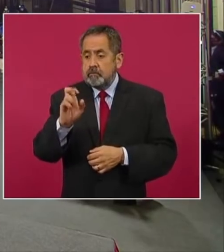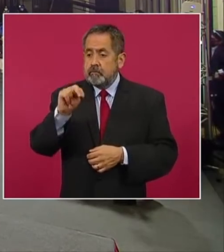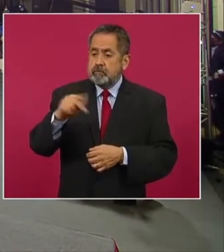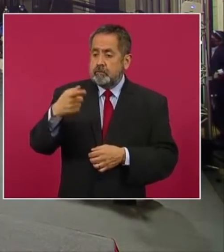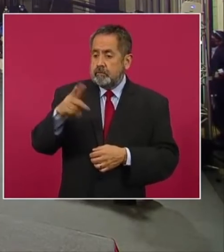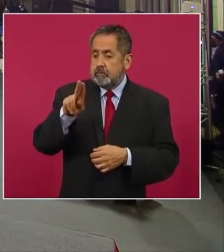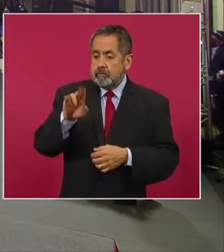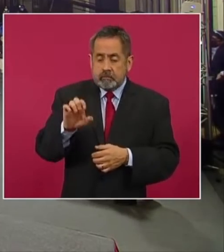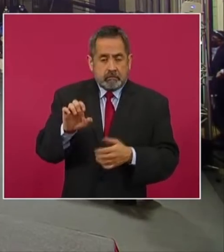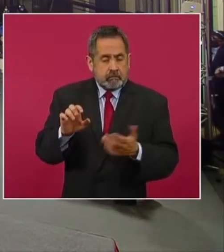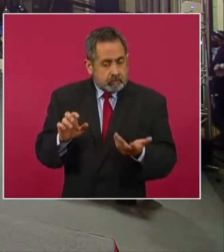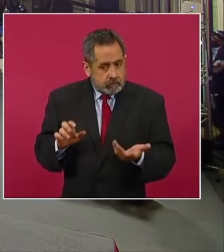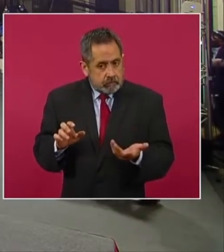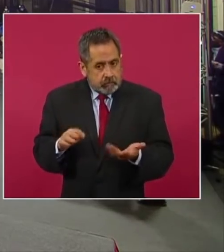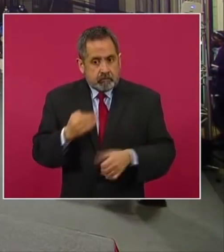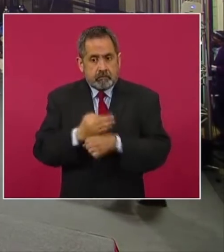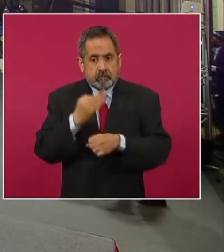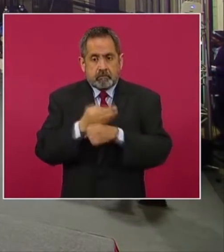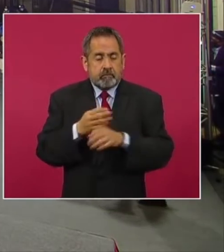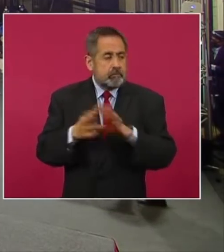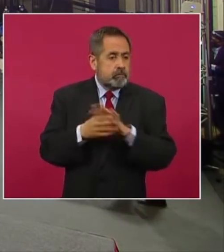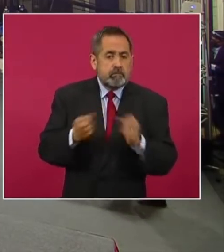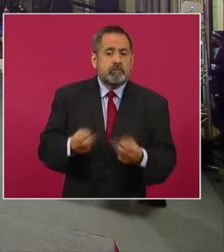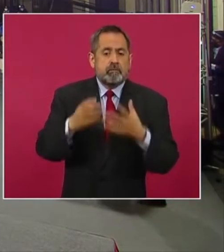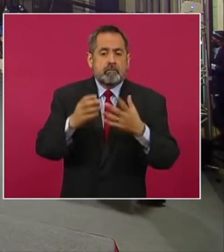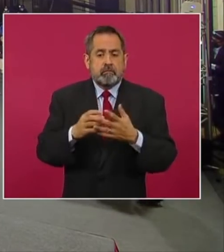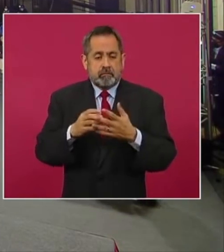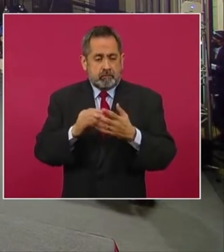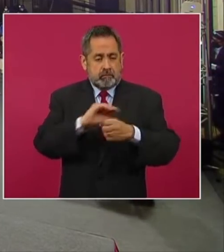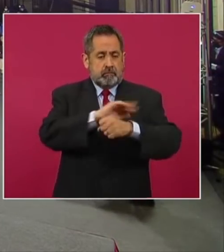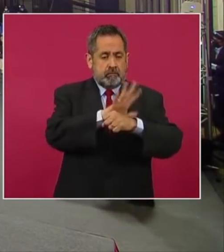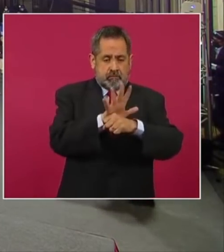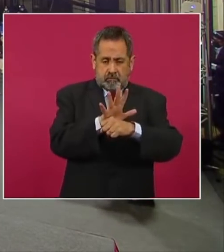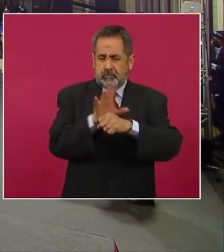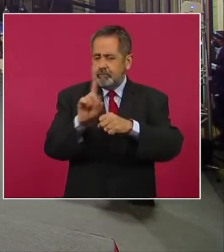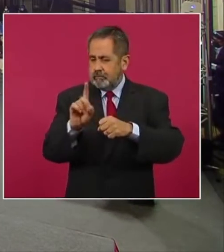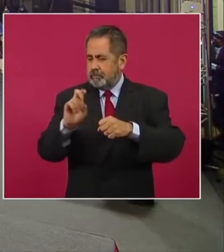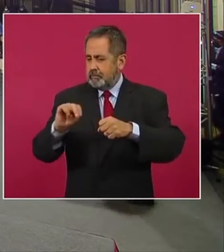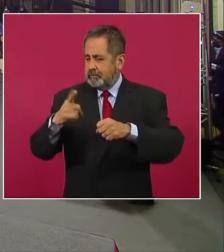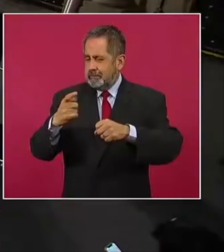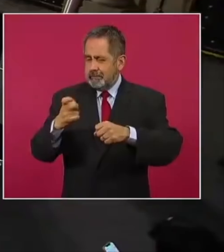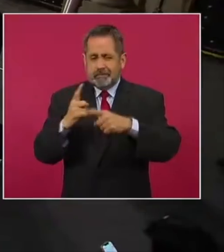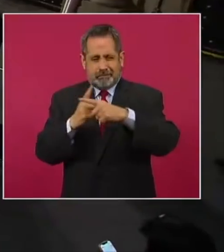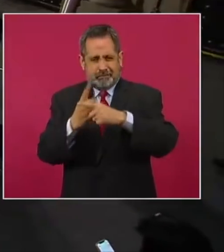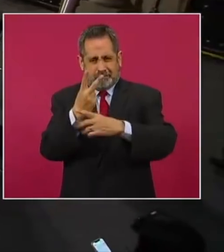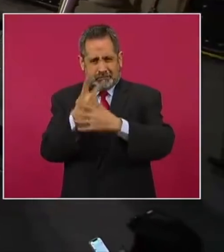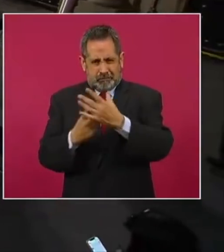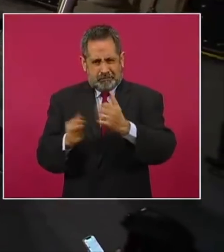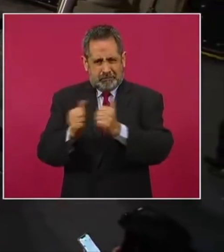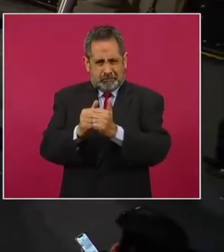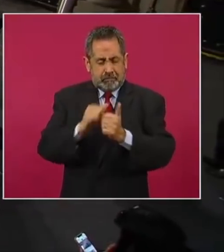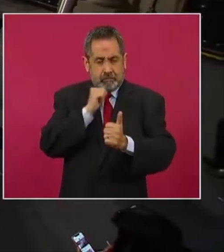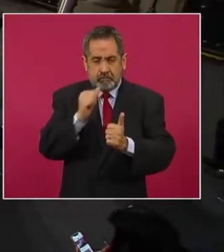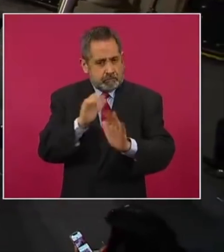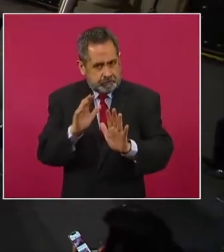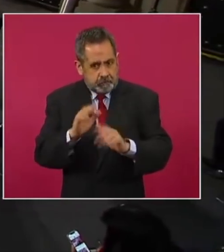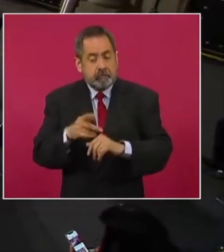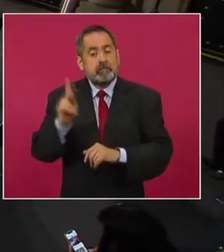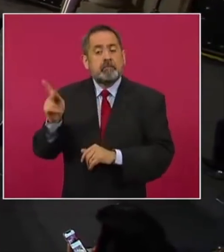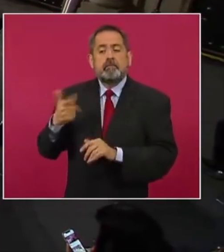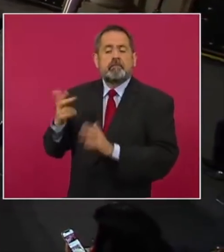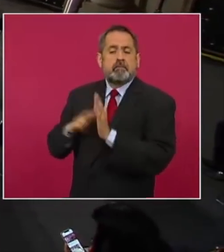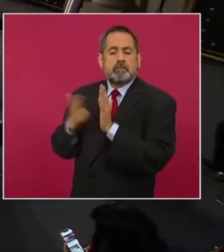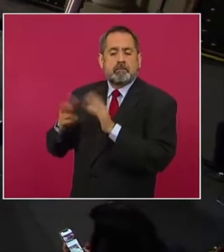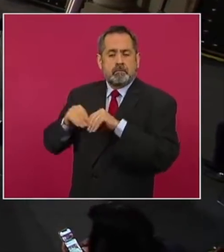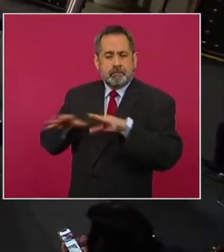momento no tiene registrado un caso de COVID-dengue, como le están diciendo allá. Sin embargo, la revista Espejo, uno de